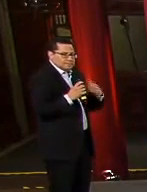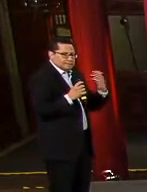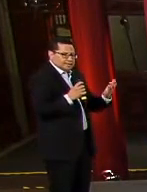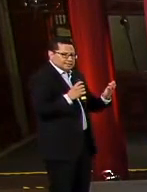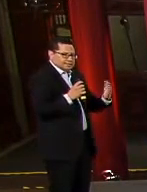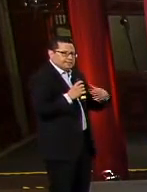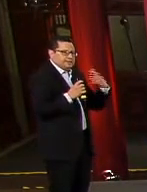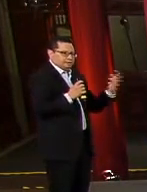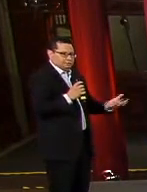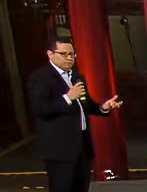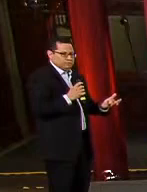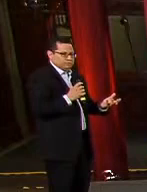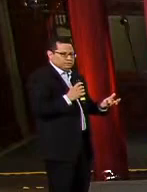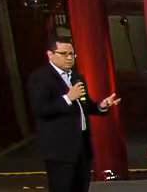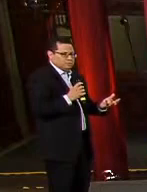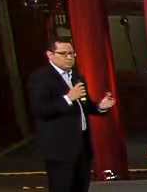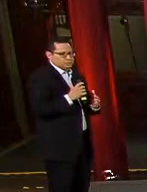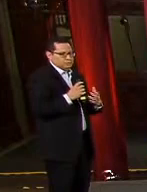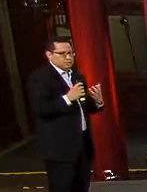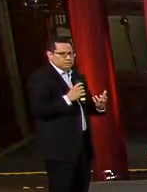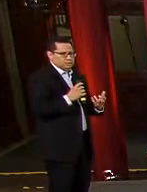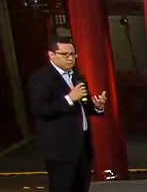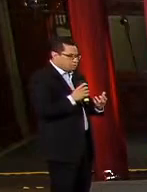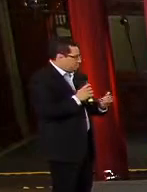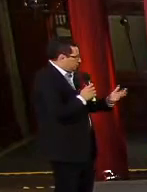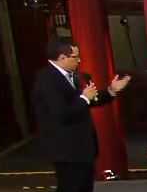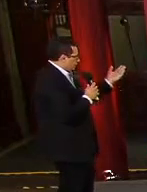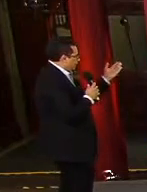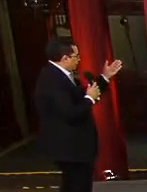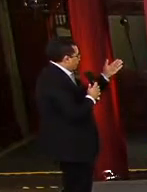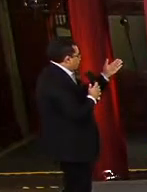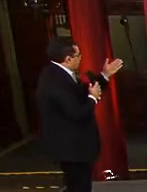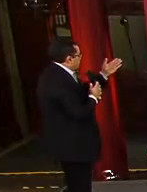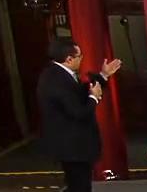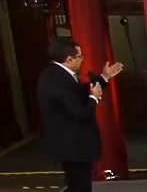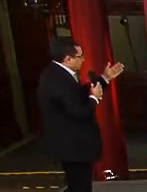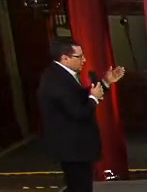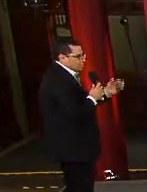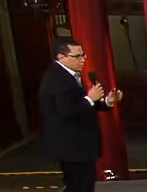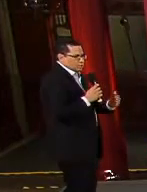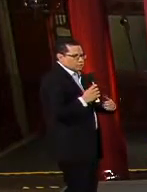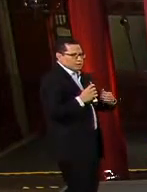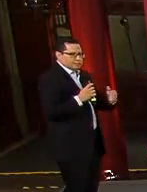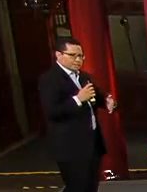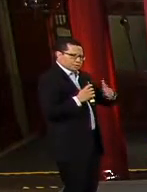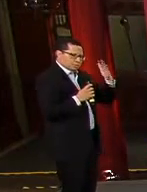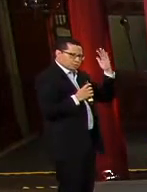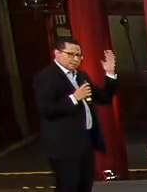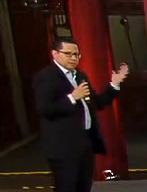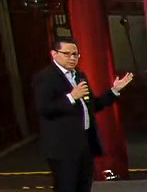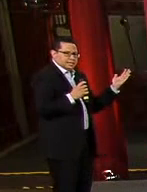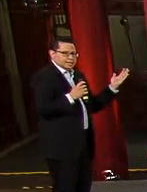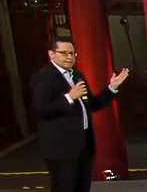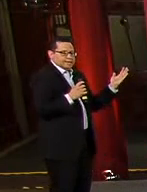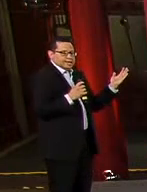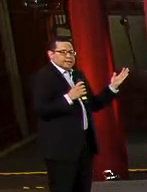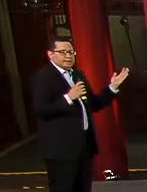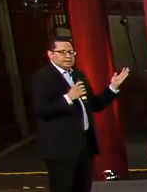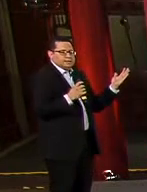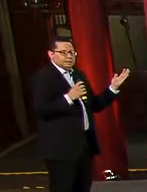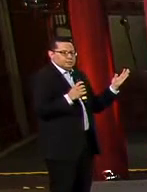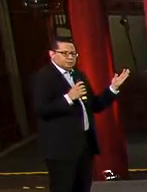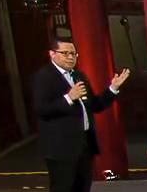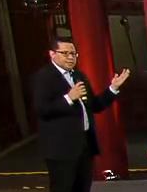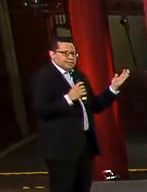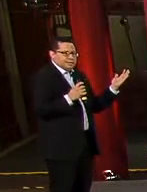veces más que los otros grupos. Entonces, esto es importante resaltarlo, porque no solamente, como lo veíamos en la gráfica